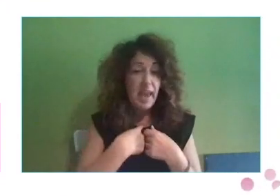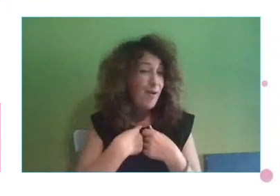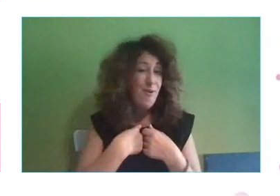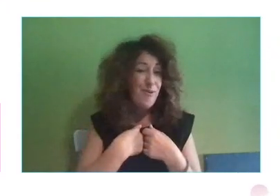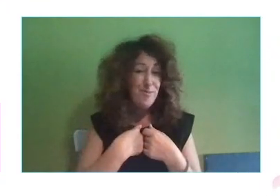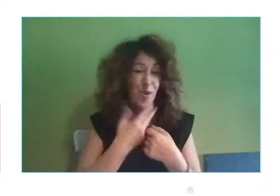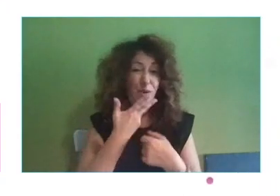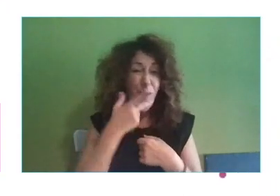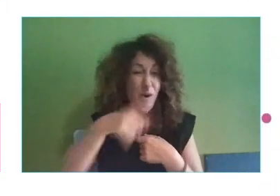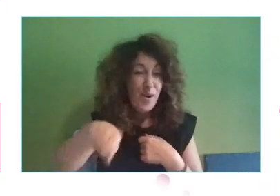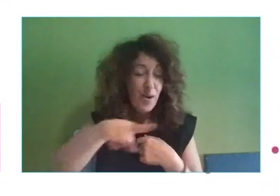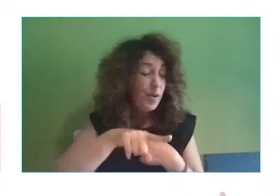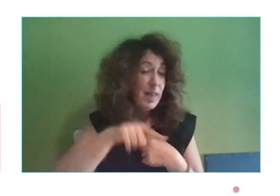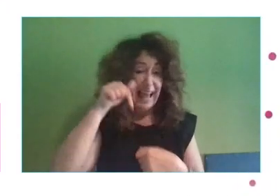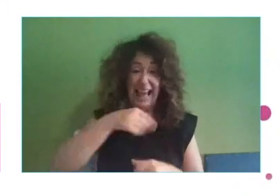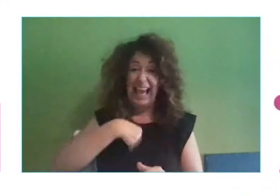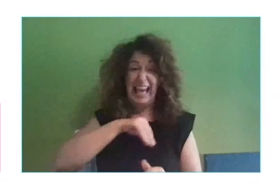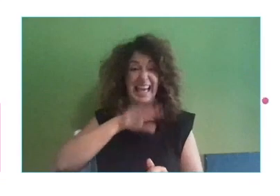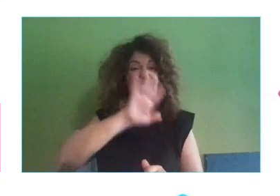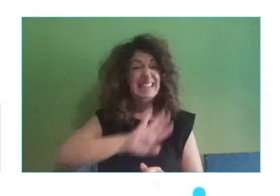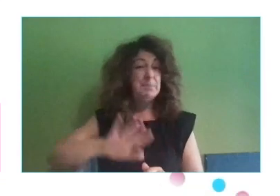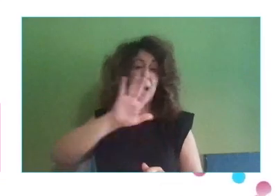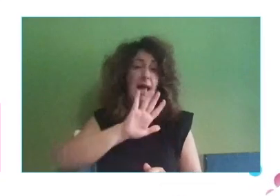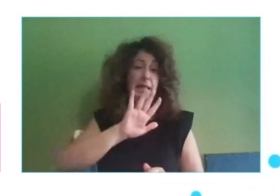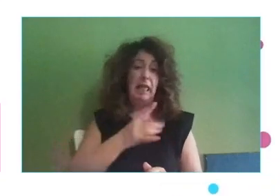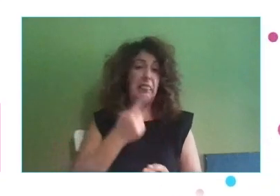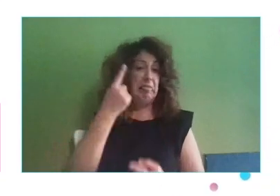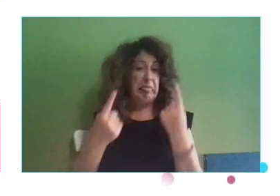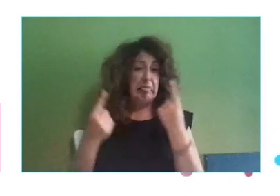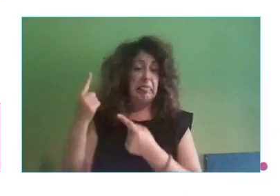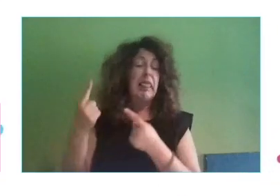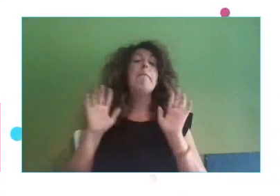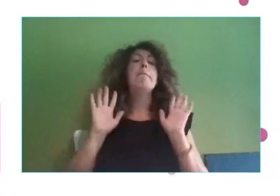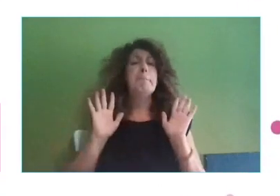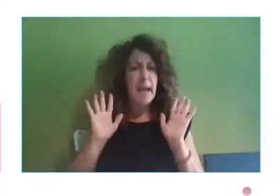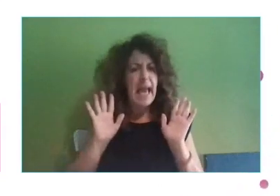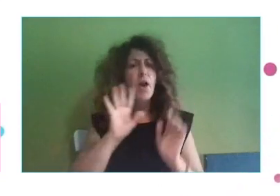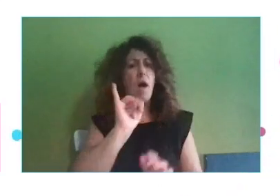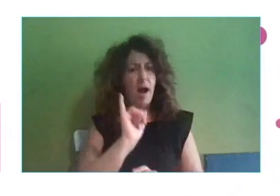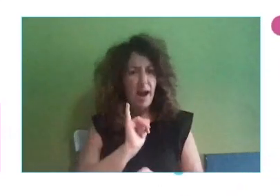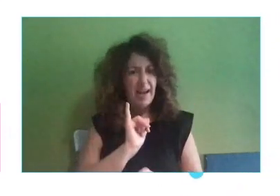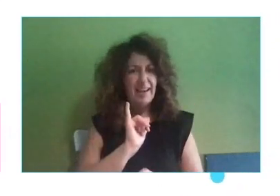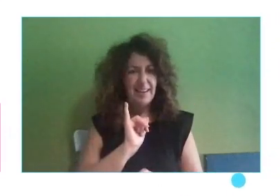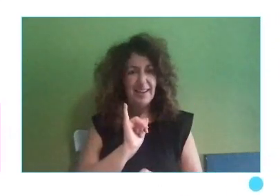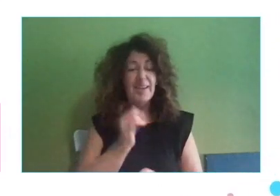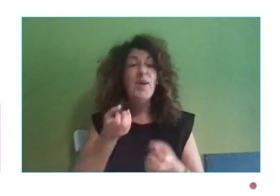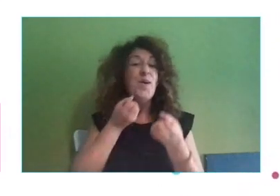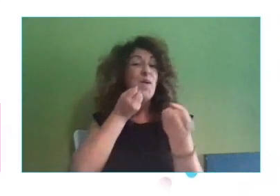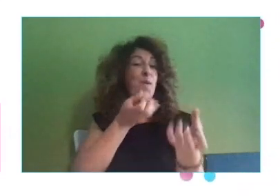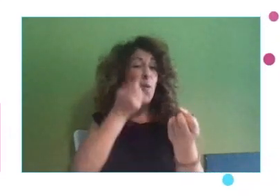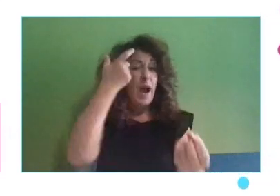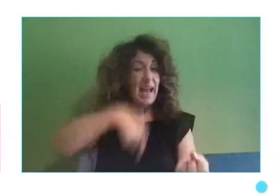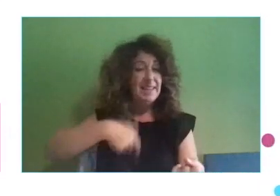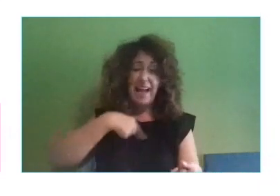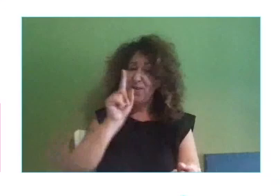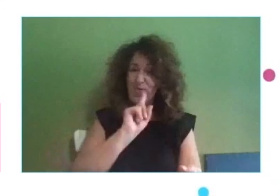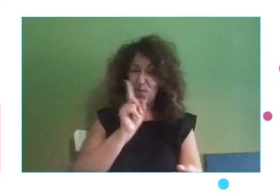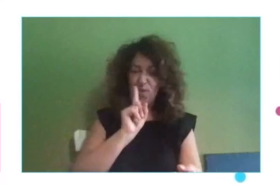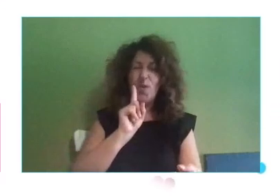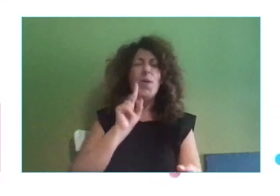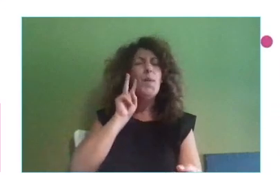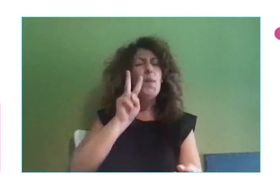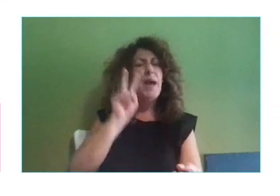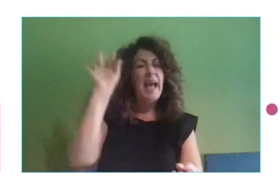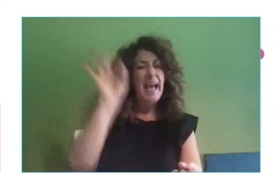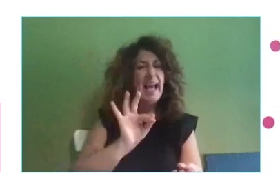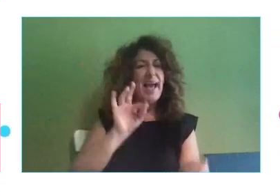sí que hay, quizás os pueda sorprender. Y más que contarlo yo, me gustaría que escuchaseis un vídeo en primera